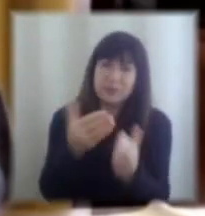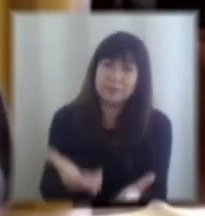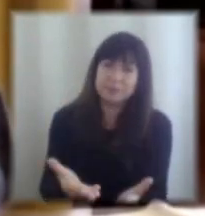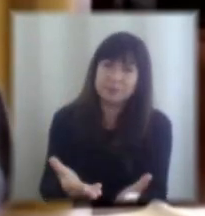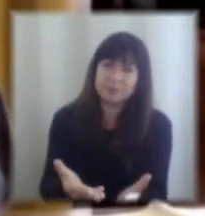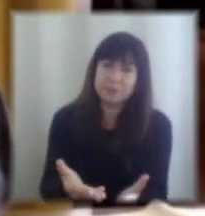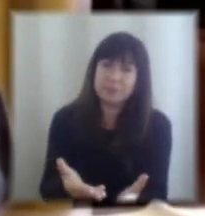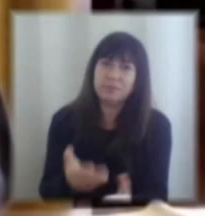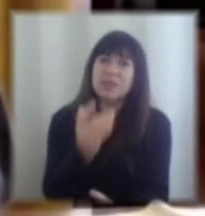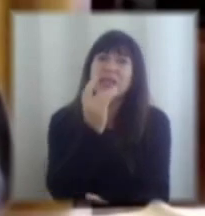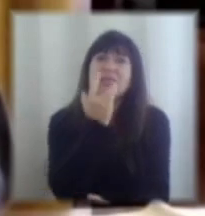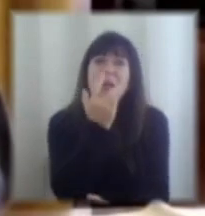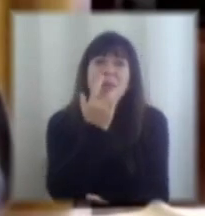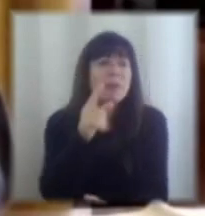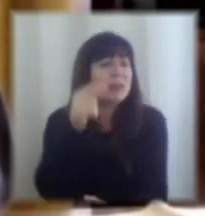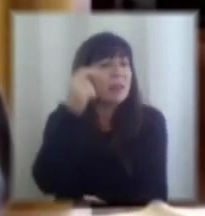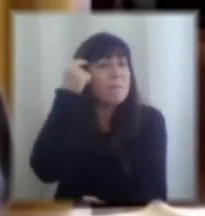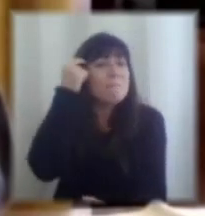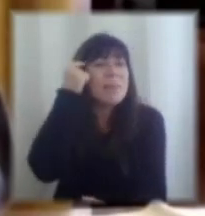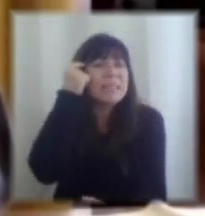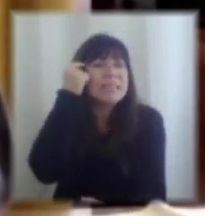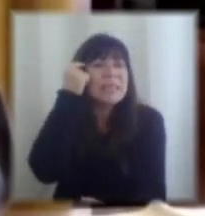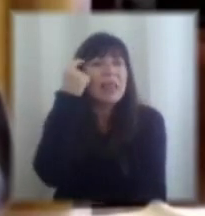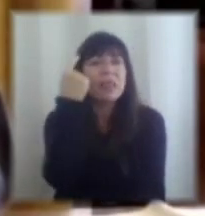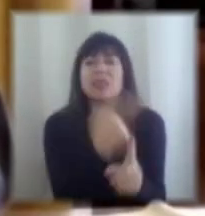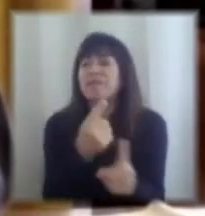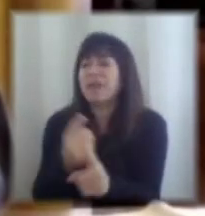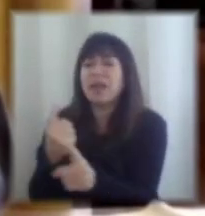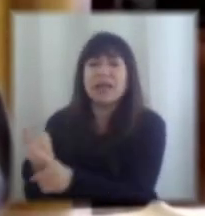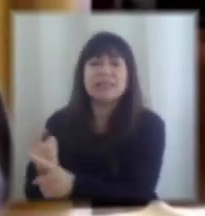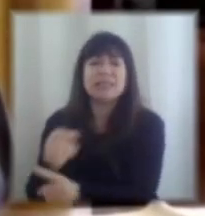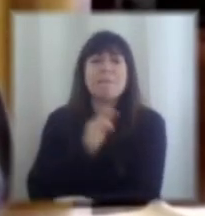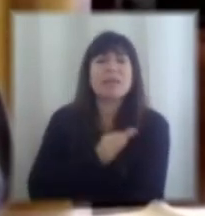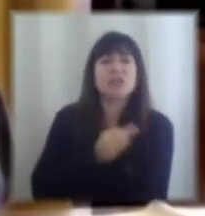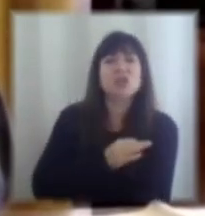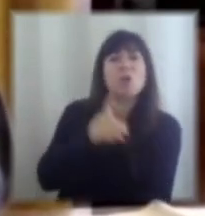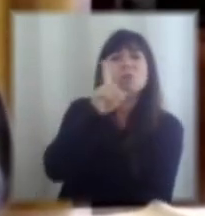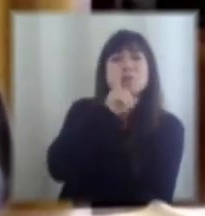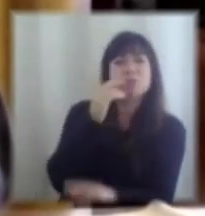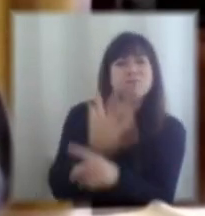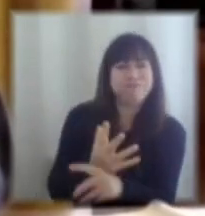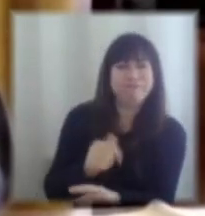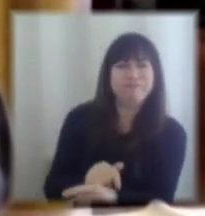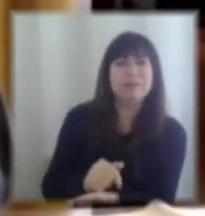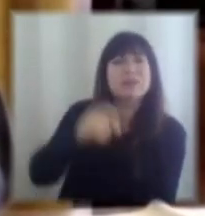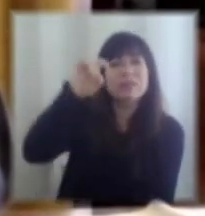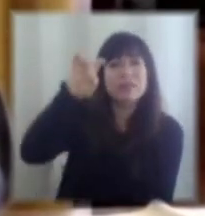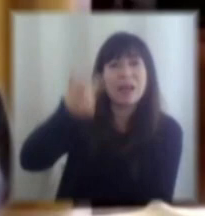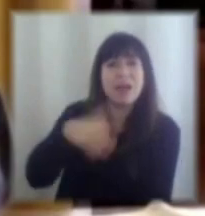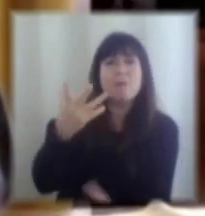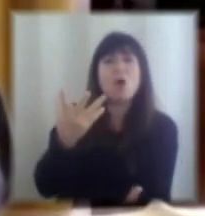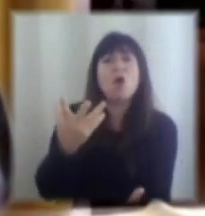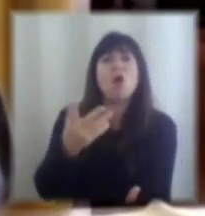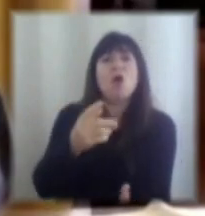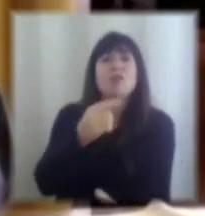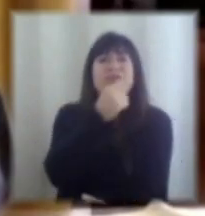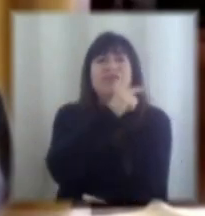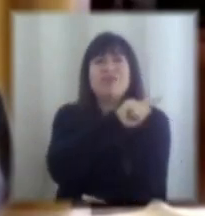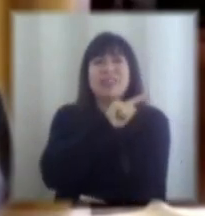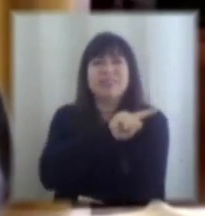simplemente en la discusión de pensiones que hemos tenido en los últimos años donde sabemos que la tasa de reemplazo promedio es baja